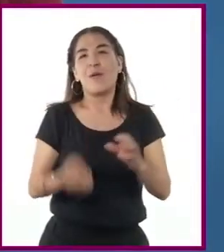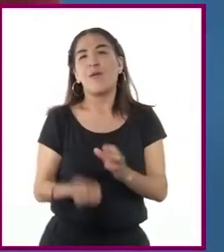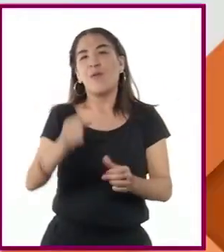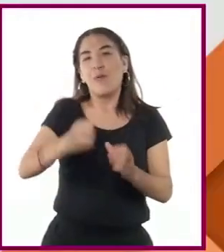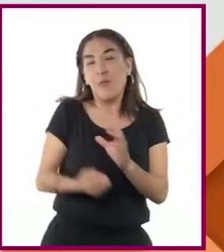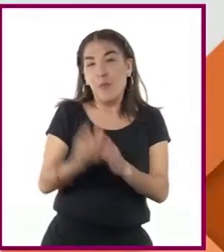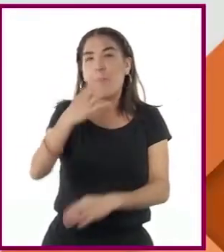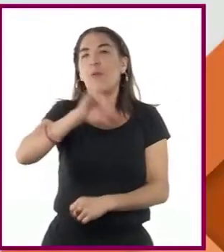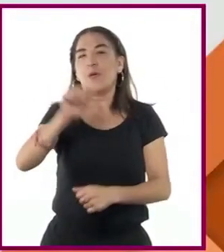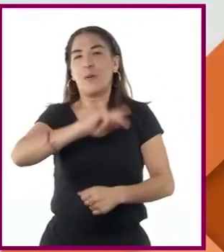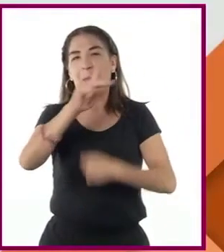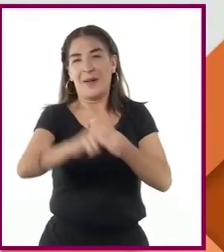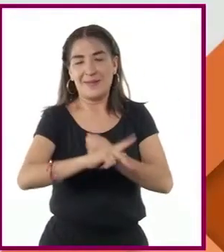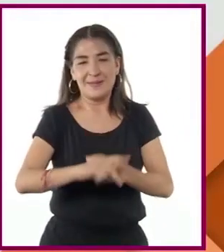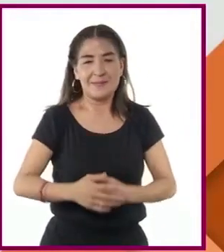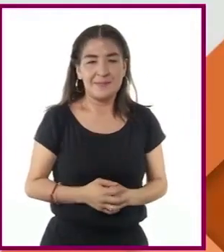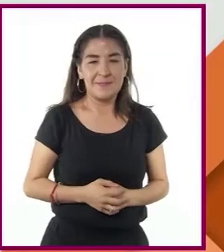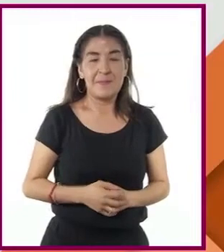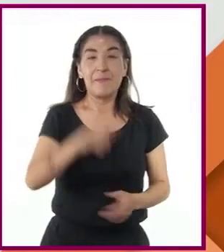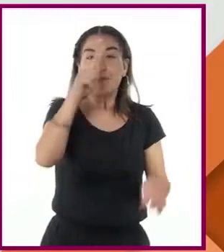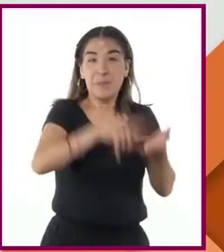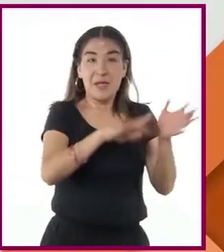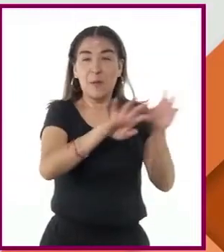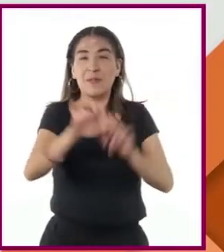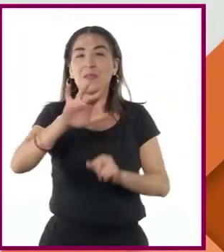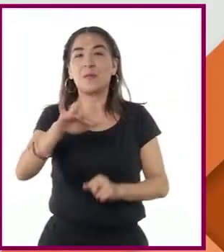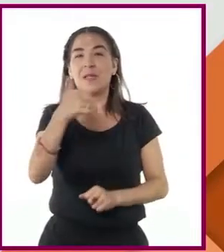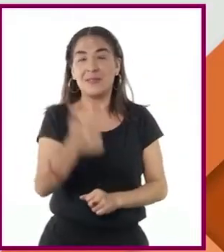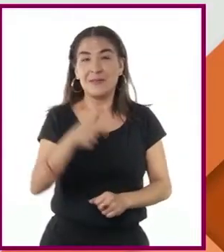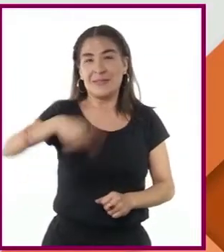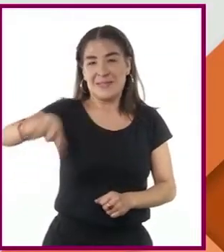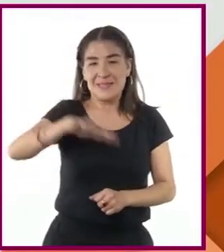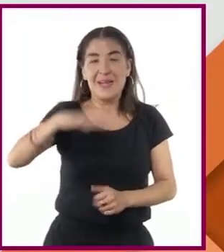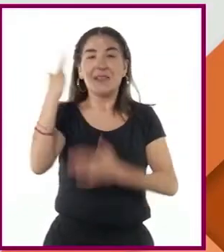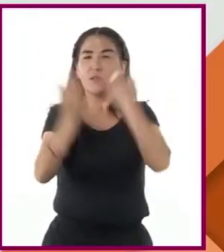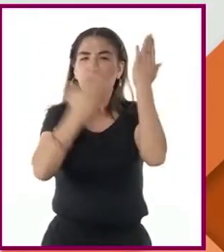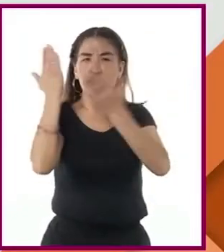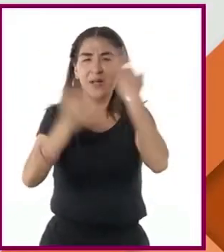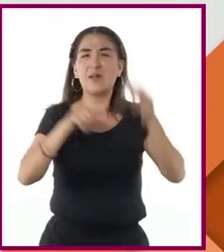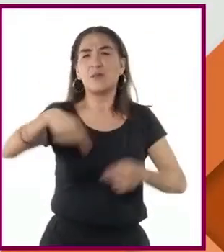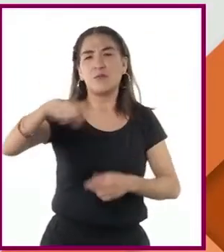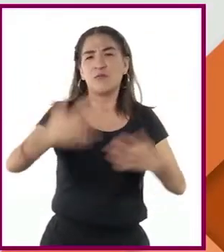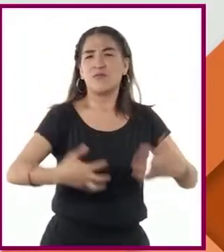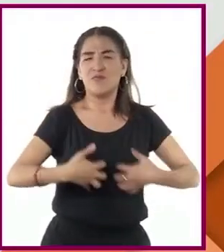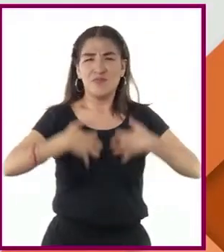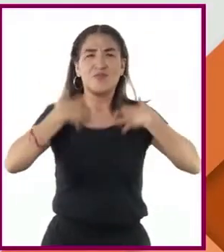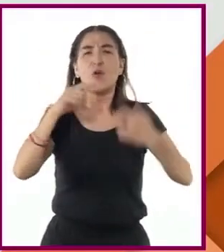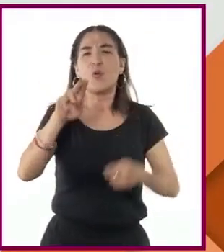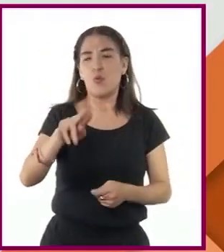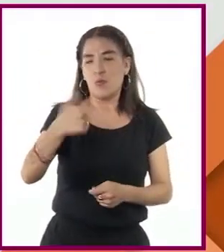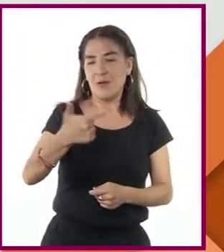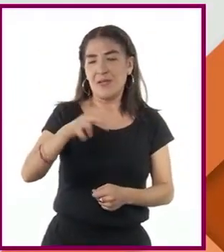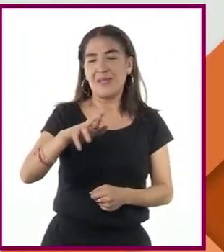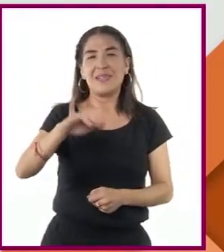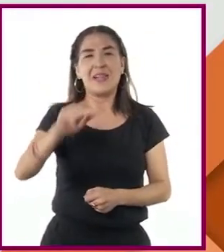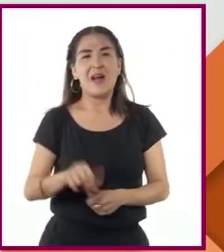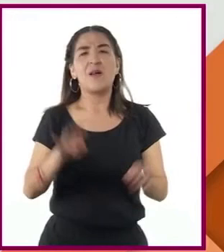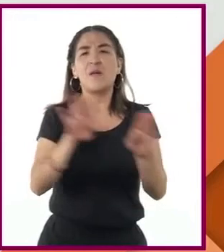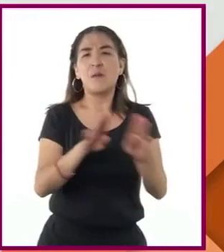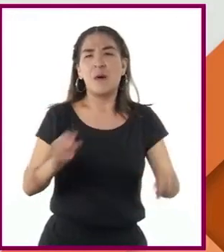dieron origen a otros. En 1956, estudiantes y otros inconformes húngaros se rebelaron contra la imposición